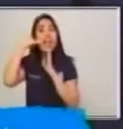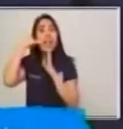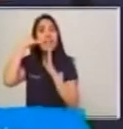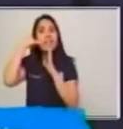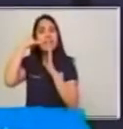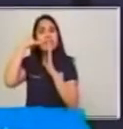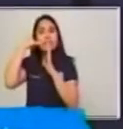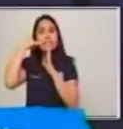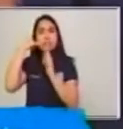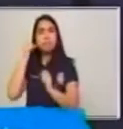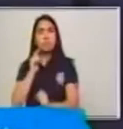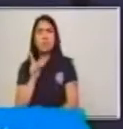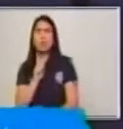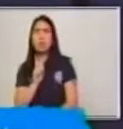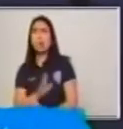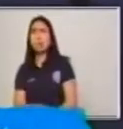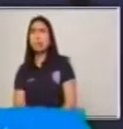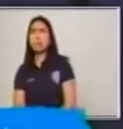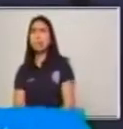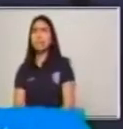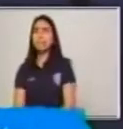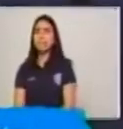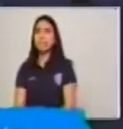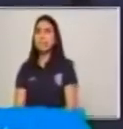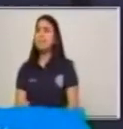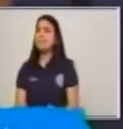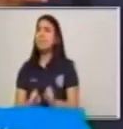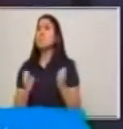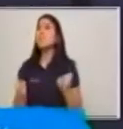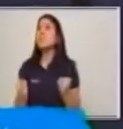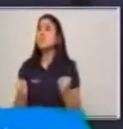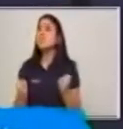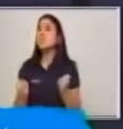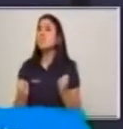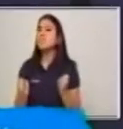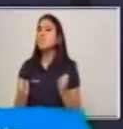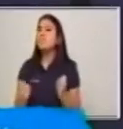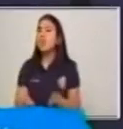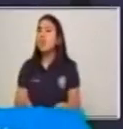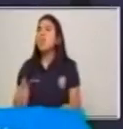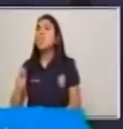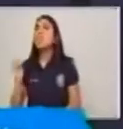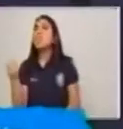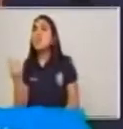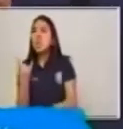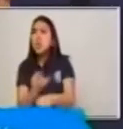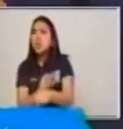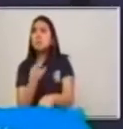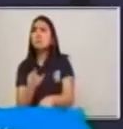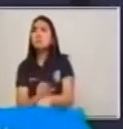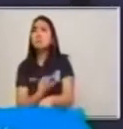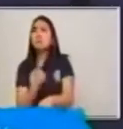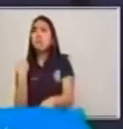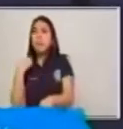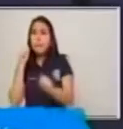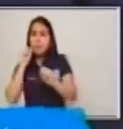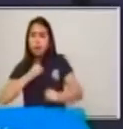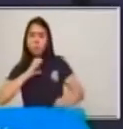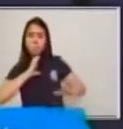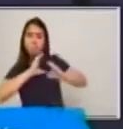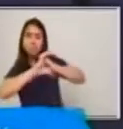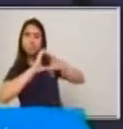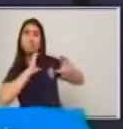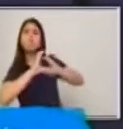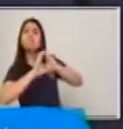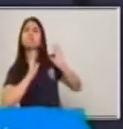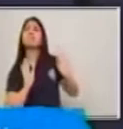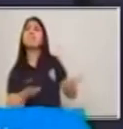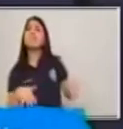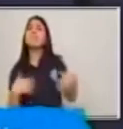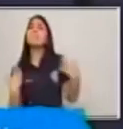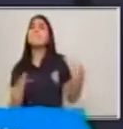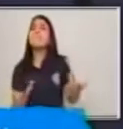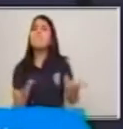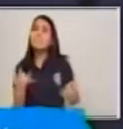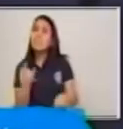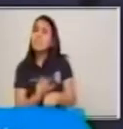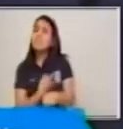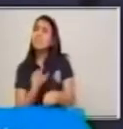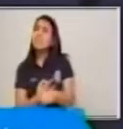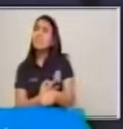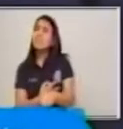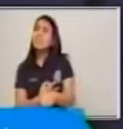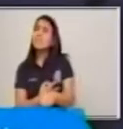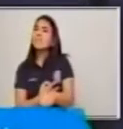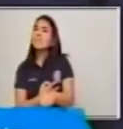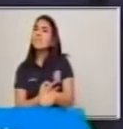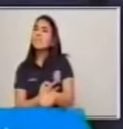Tampoco. ¿Qué utilizó? ¿Qué canal utilizó él? ¿Cómo la